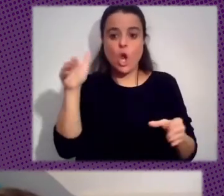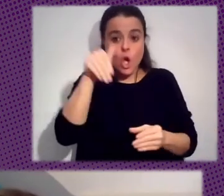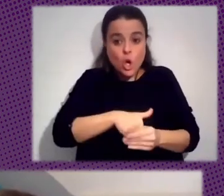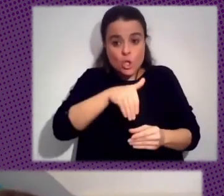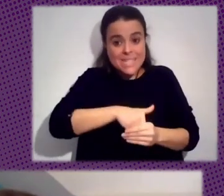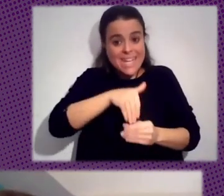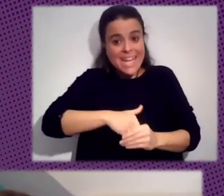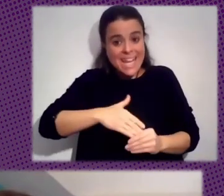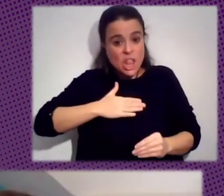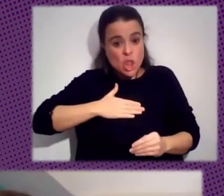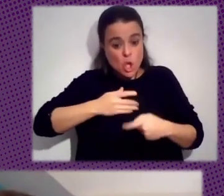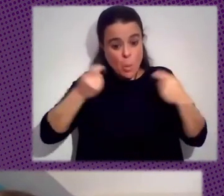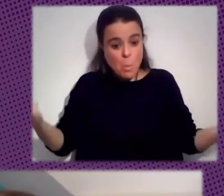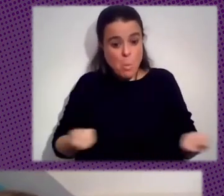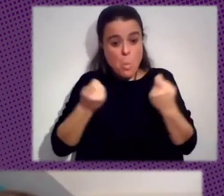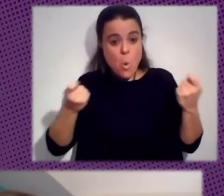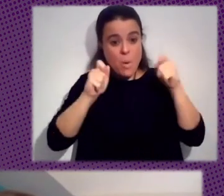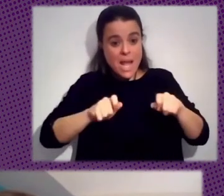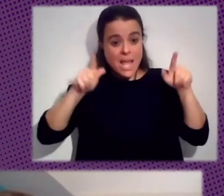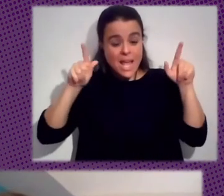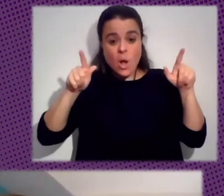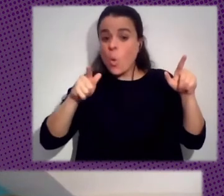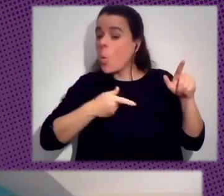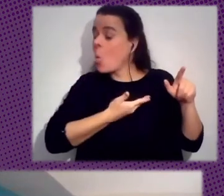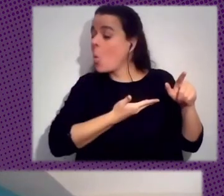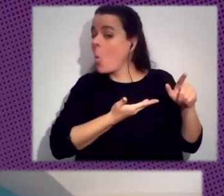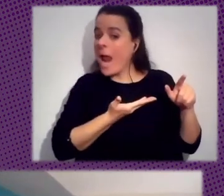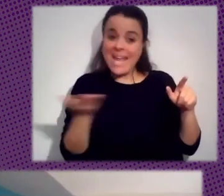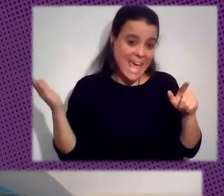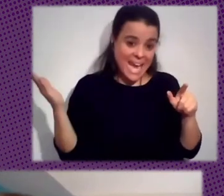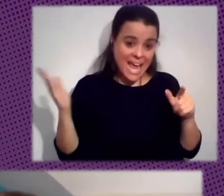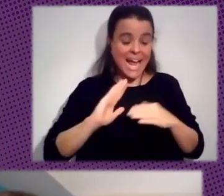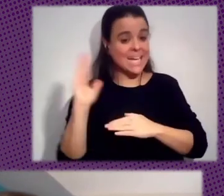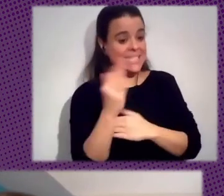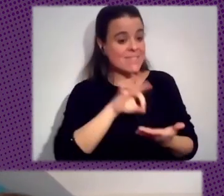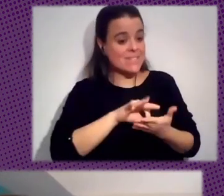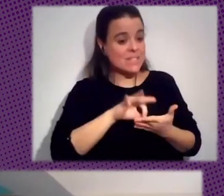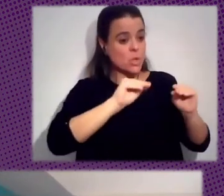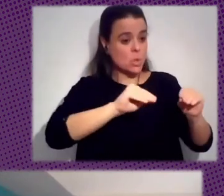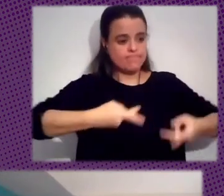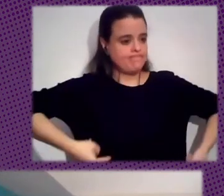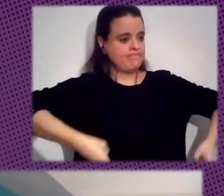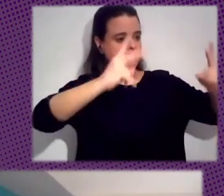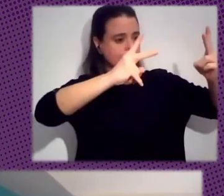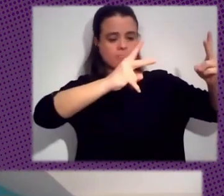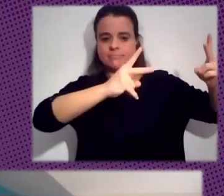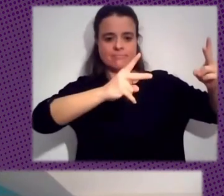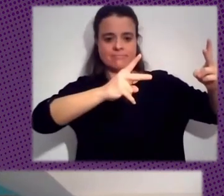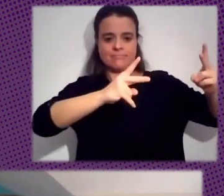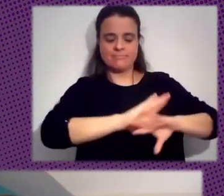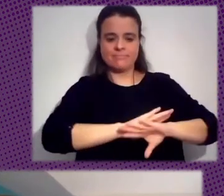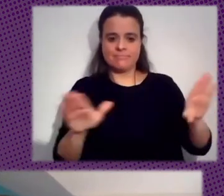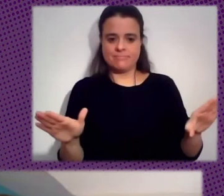Entregue Publique O Exhiba En O A Través De Los Servicios O O Ya Instalaste Chrome Ya Le Estás Dando